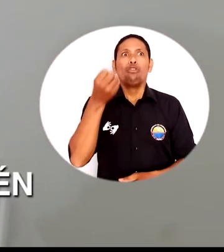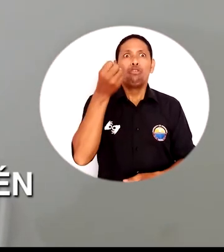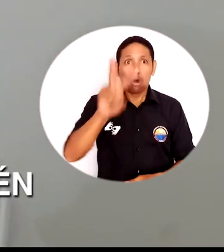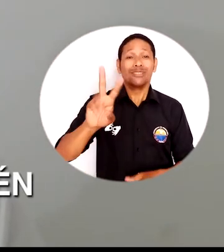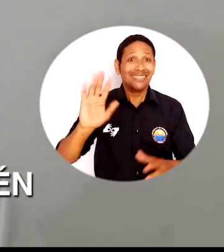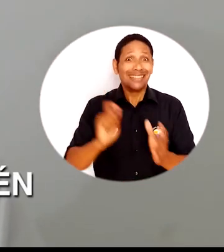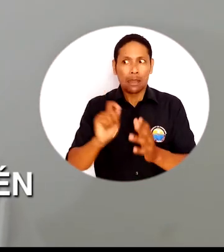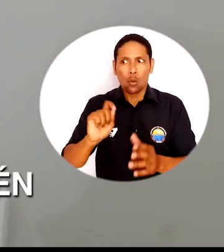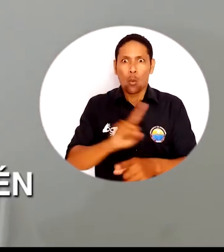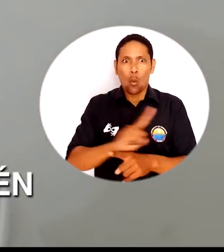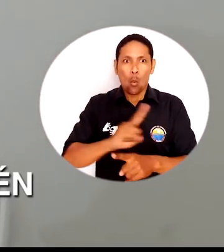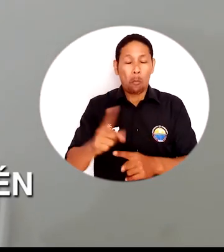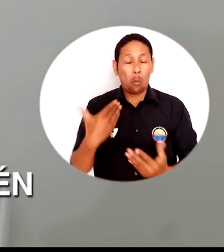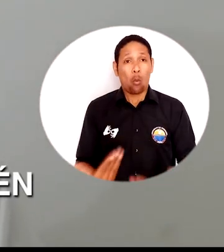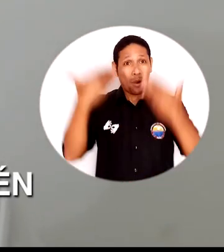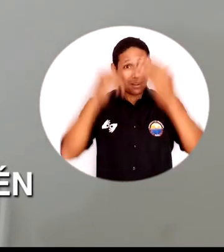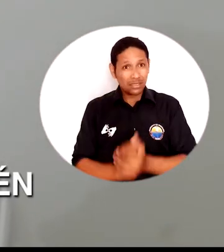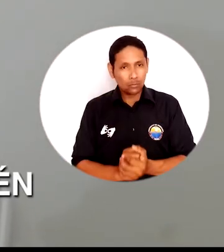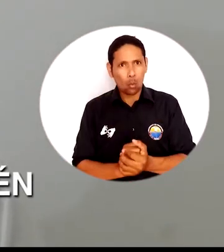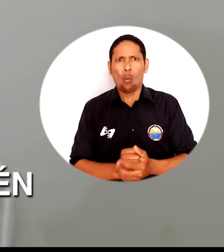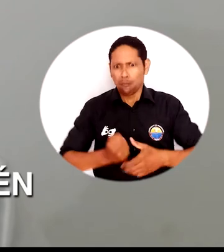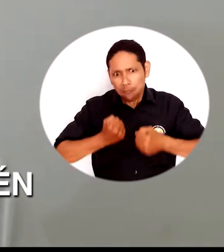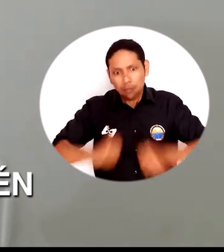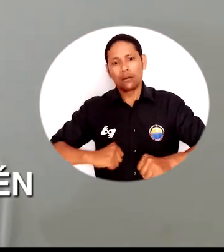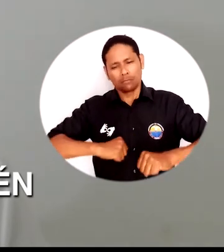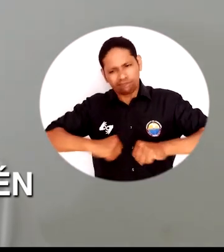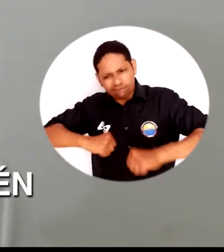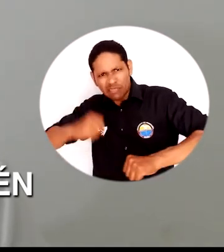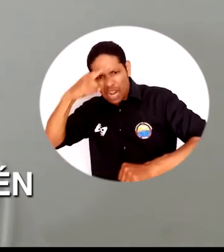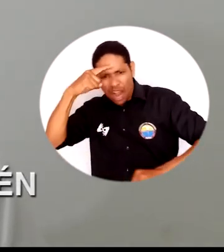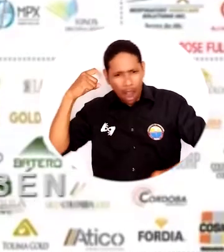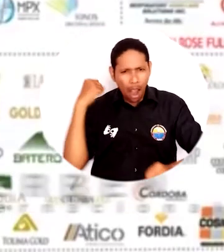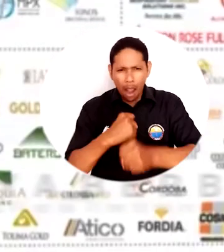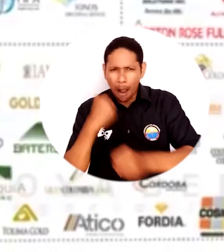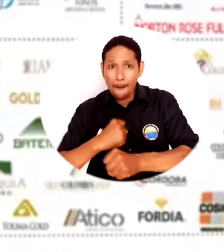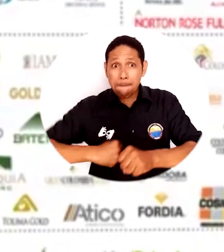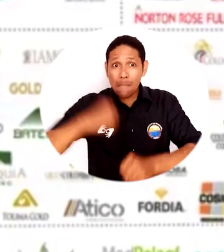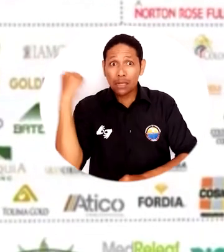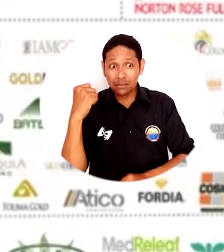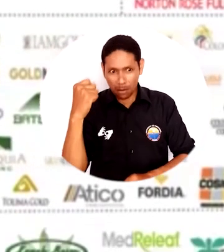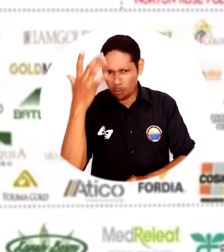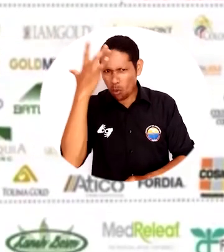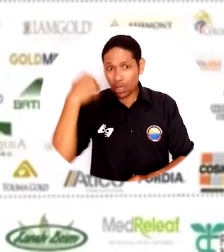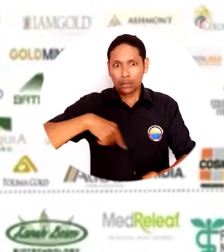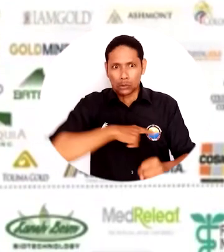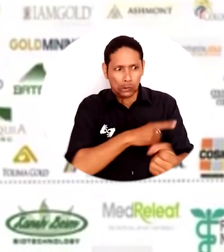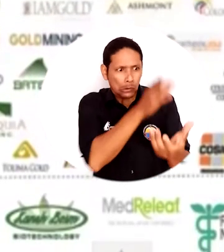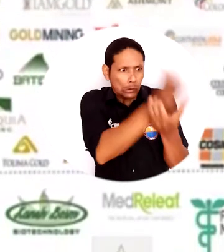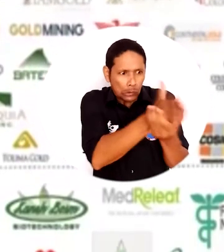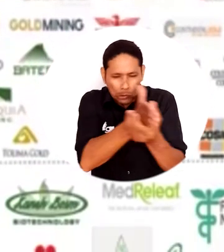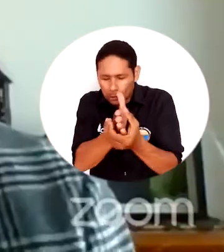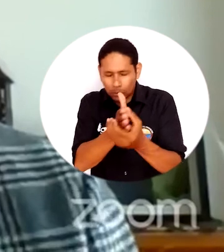celebración duodécima de nuestra semana internacional. Fue un ejercicio que exigió un esfuerzo adicional,